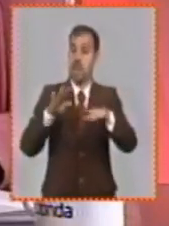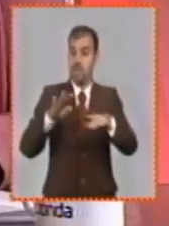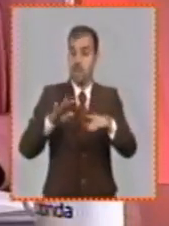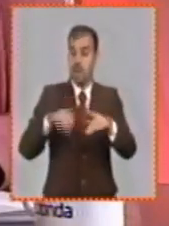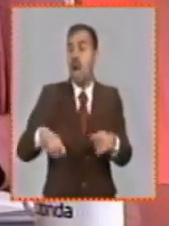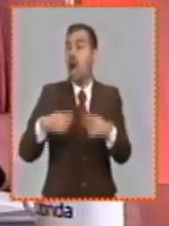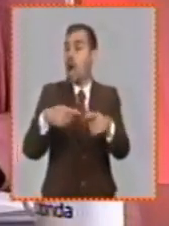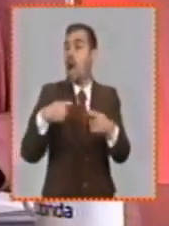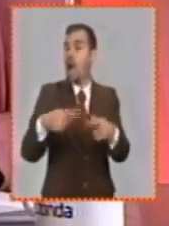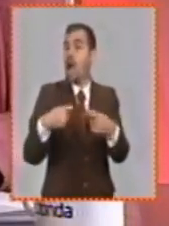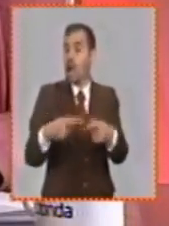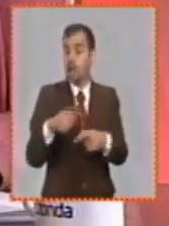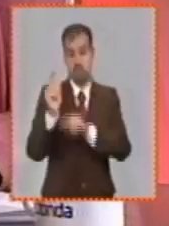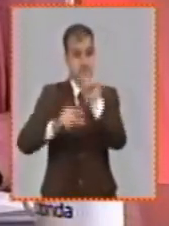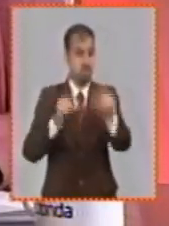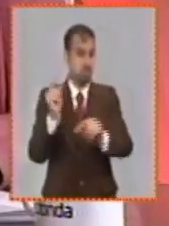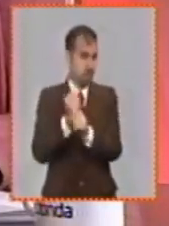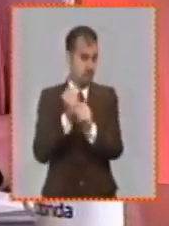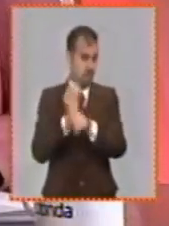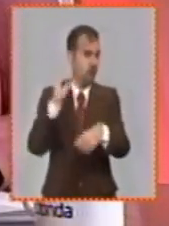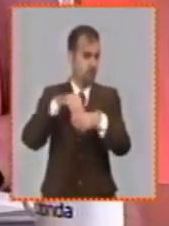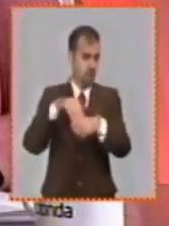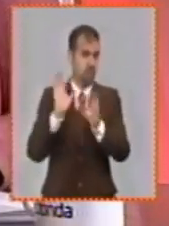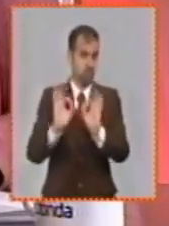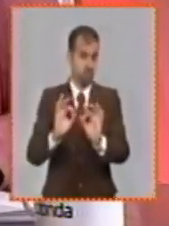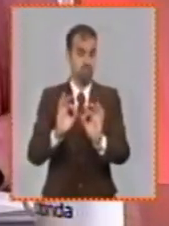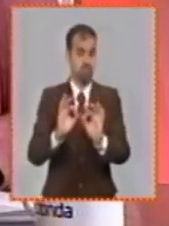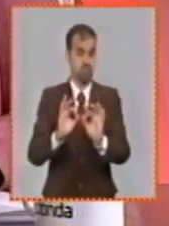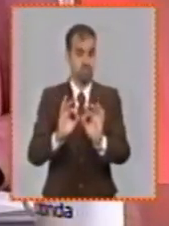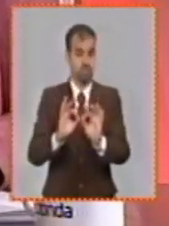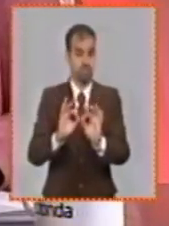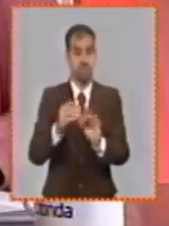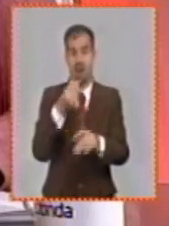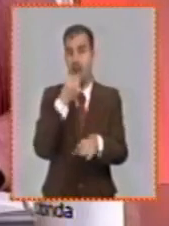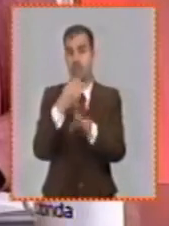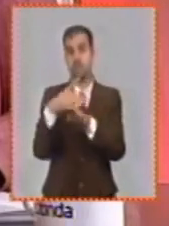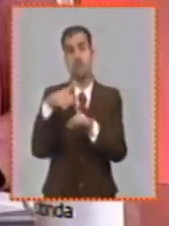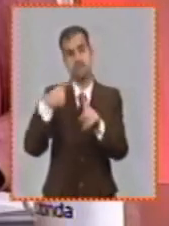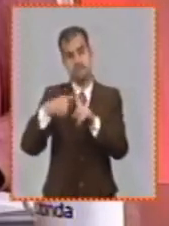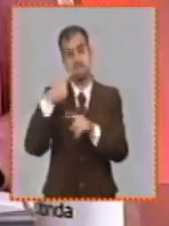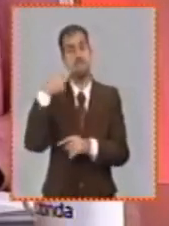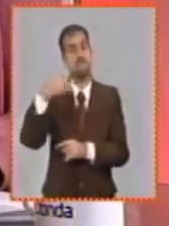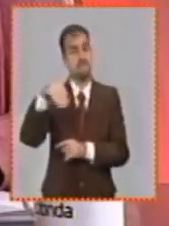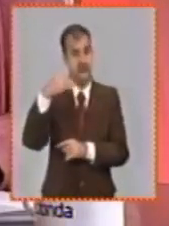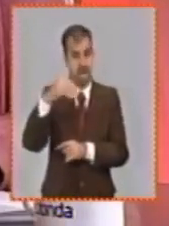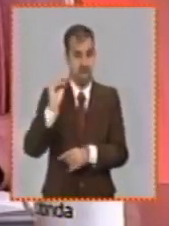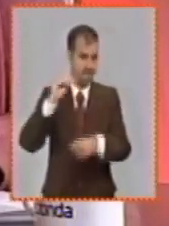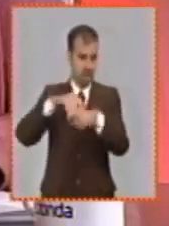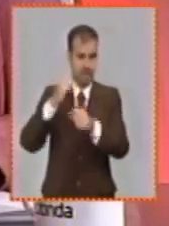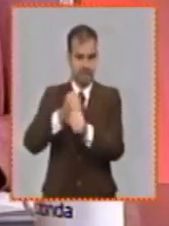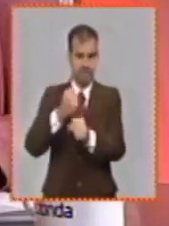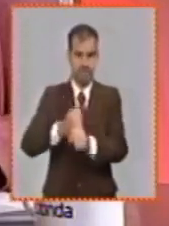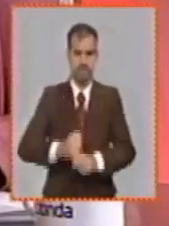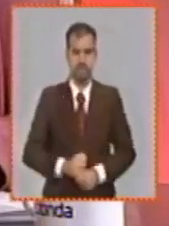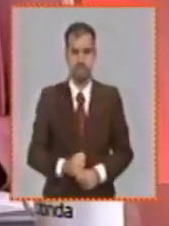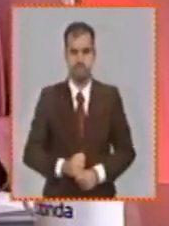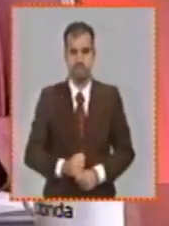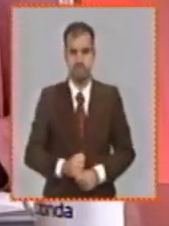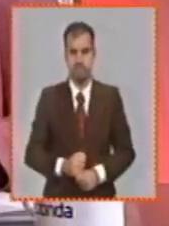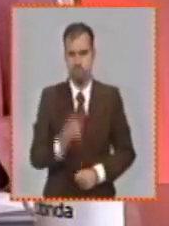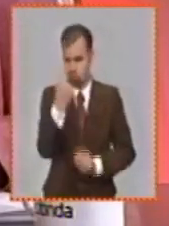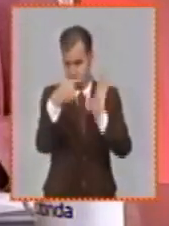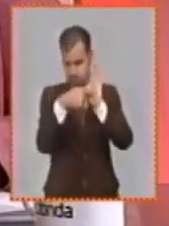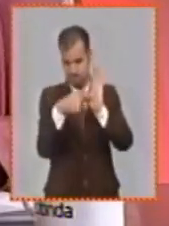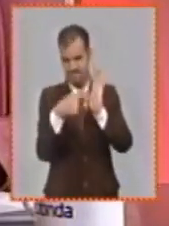tener sus trabajadores en función de este importante tema que es el almuerzo y la merienda solo precisar cuando hay